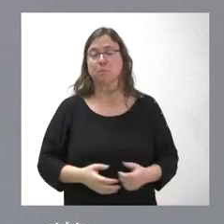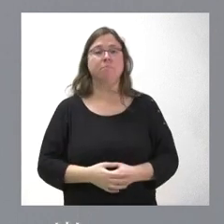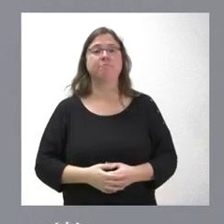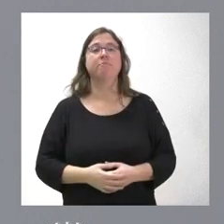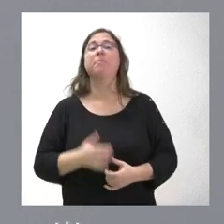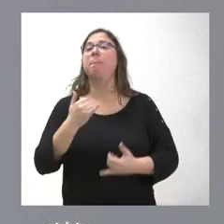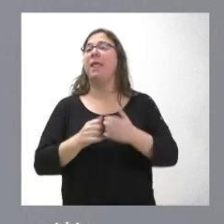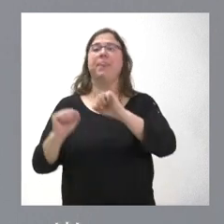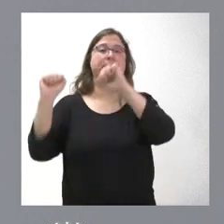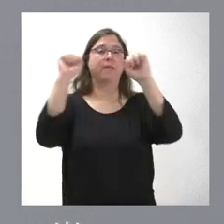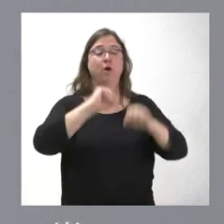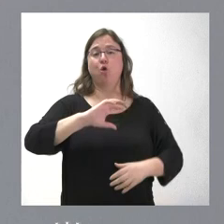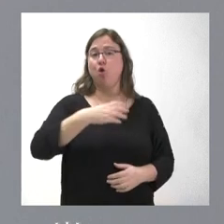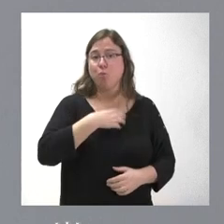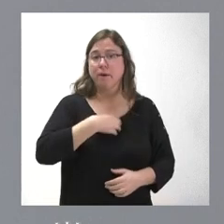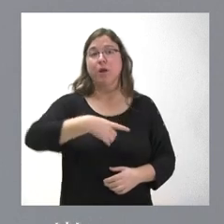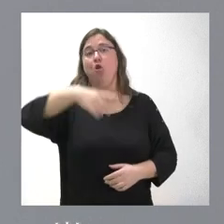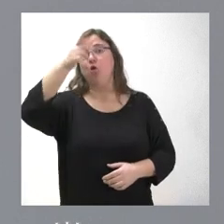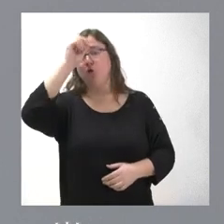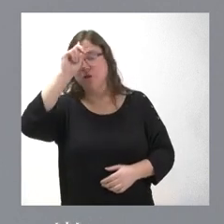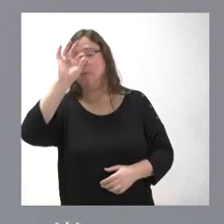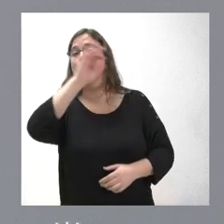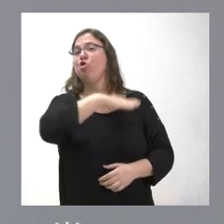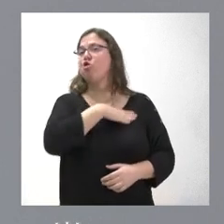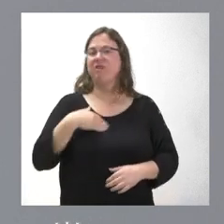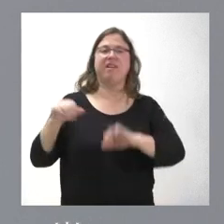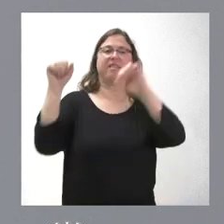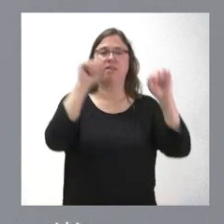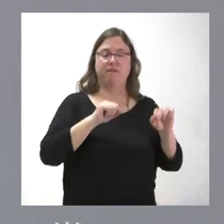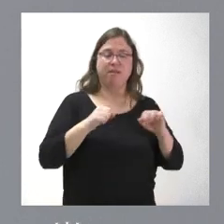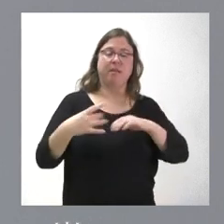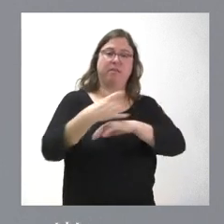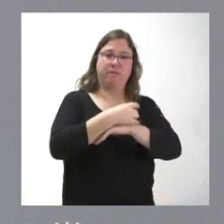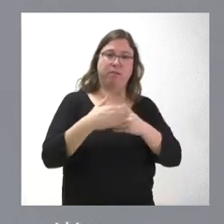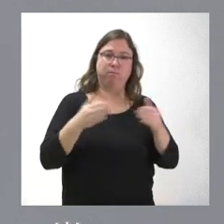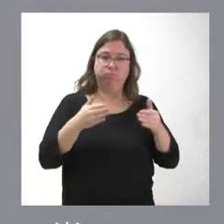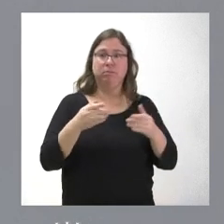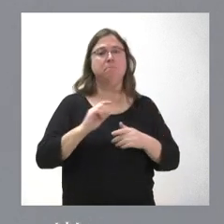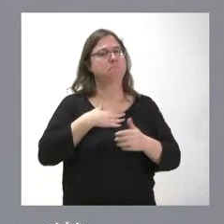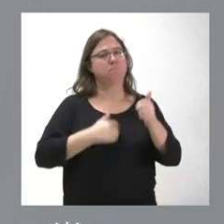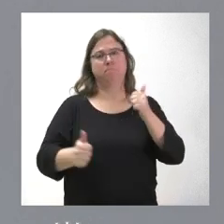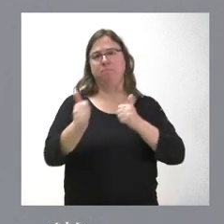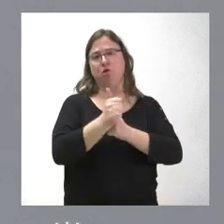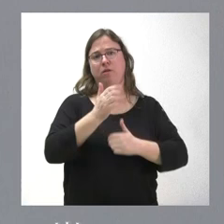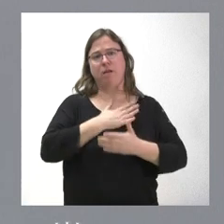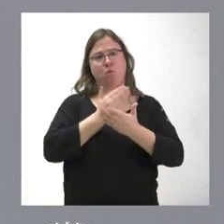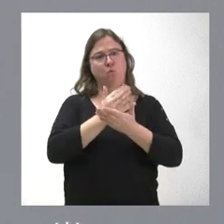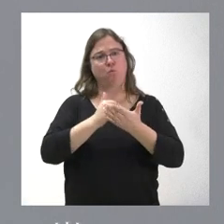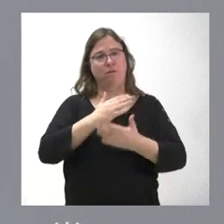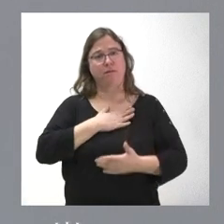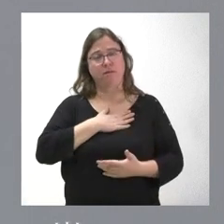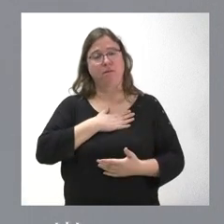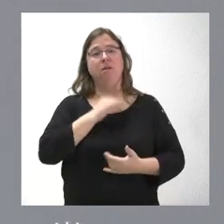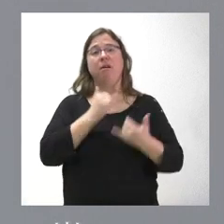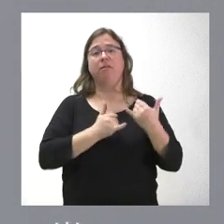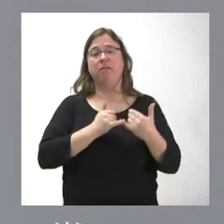ha podido defender o no ha sabido defender o no ha querido defender una obra que nosotros consideramos prioritaria para nuestra comunidad autónoma y que ha sido